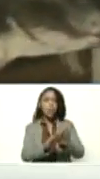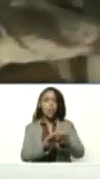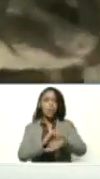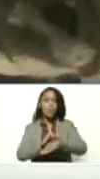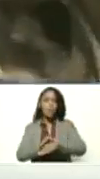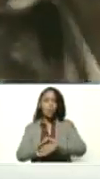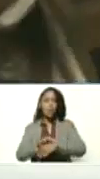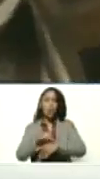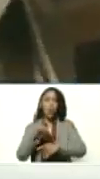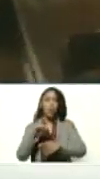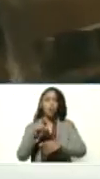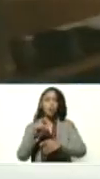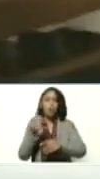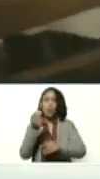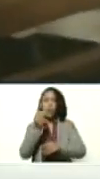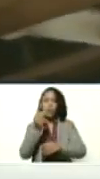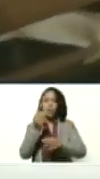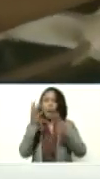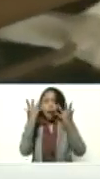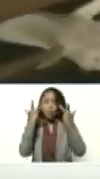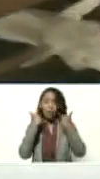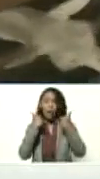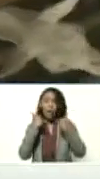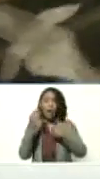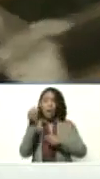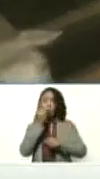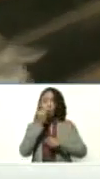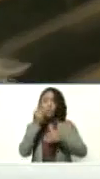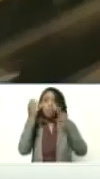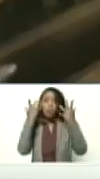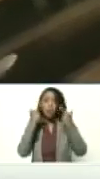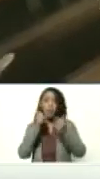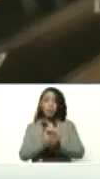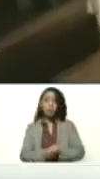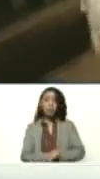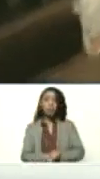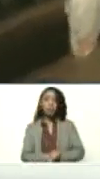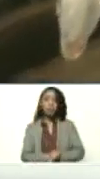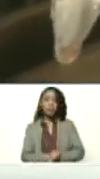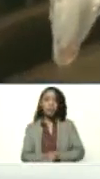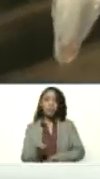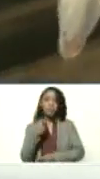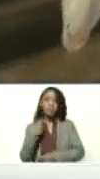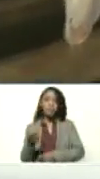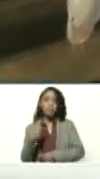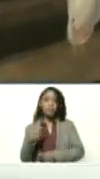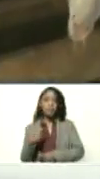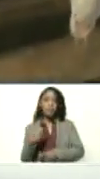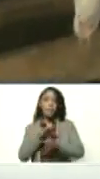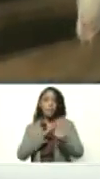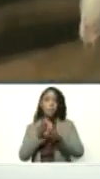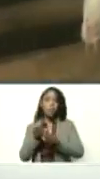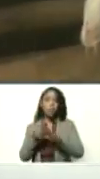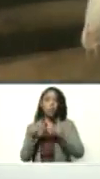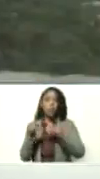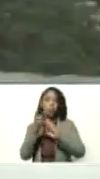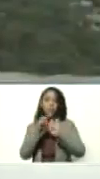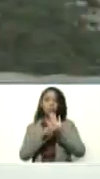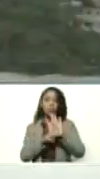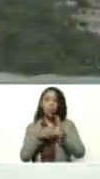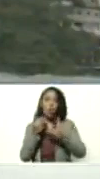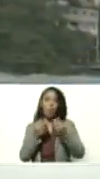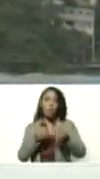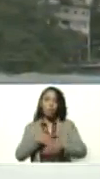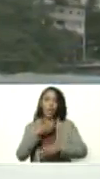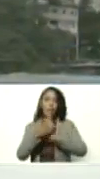veterinario, con el alimento del animalito, con el financiamiento, con el apoyo a todo nivel. ¿Cómo